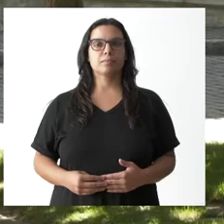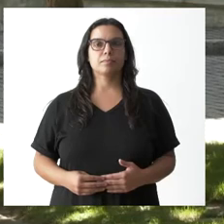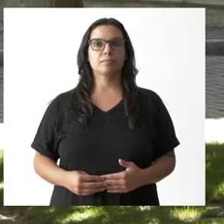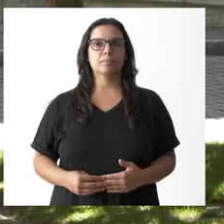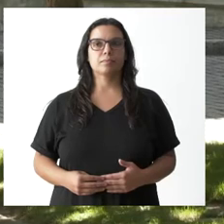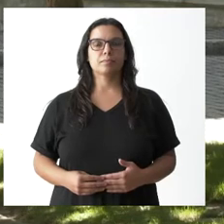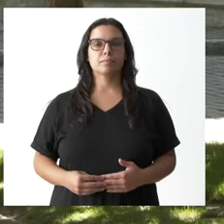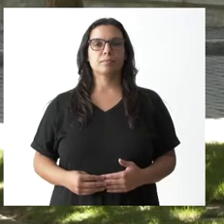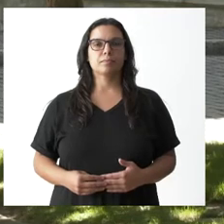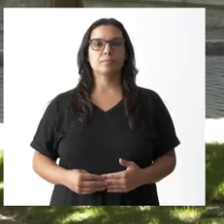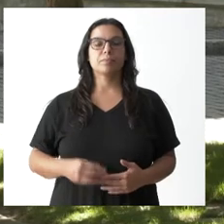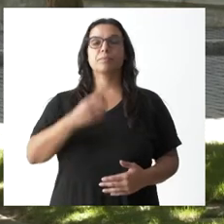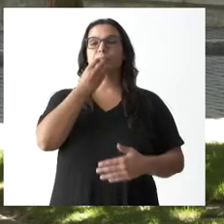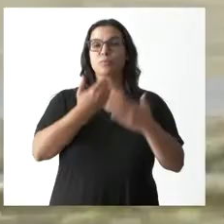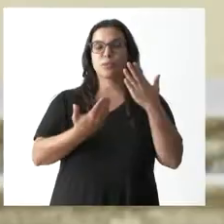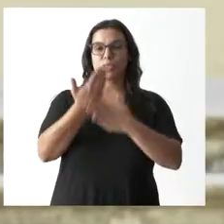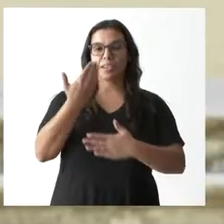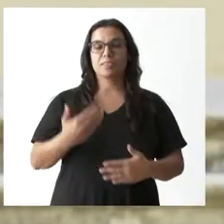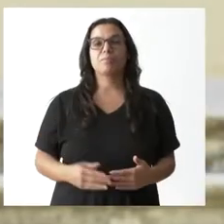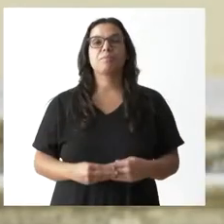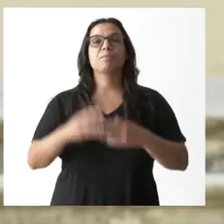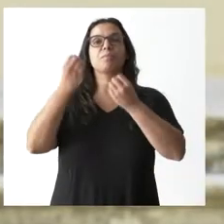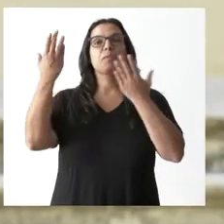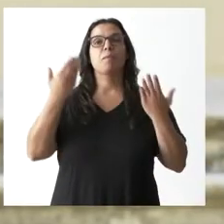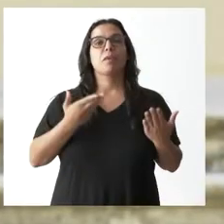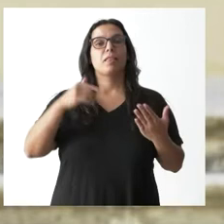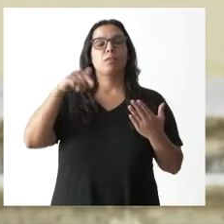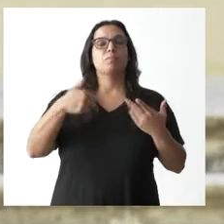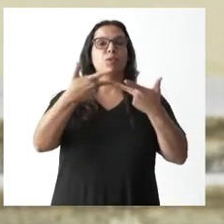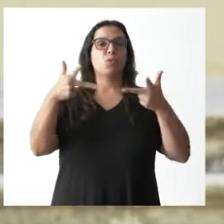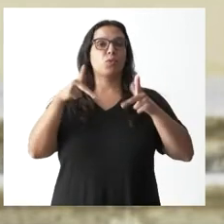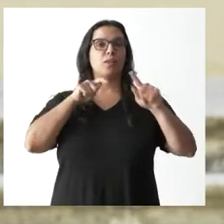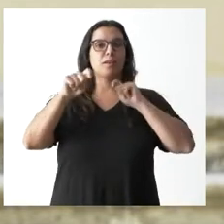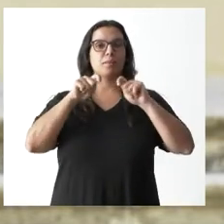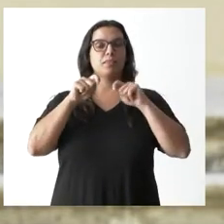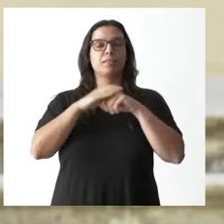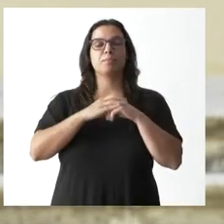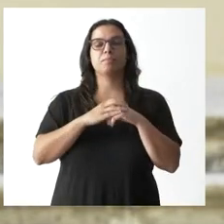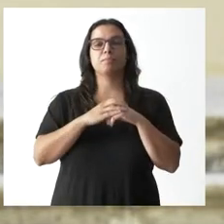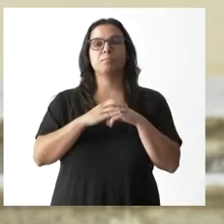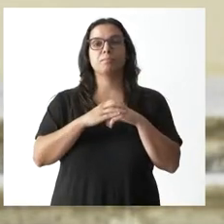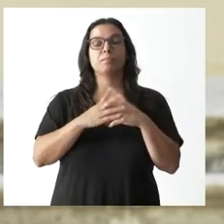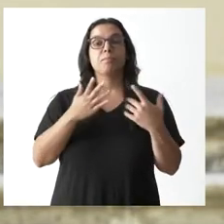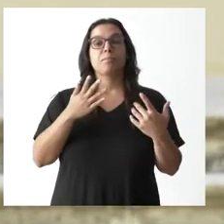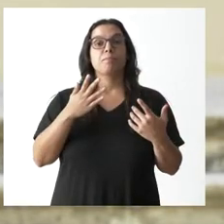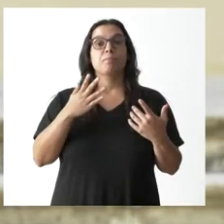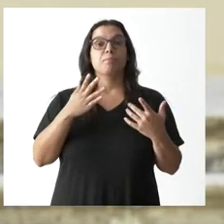Muy buenos días. Bienvenidos a esta rueda de prensa. El curso